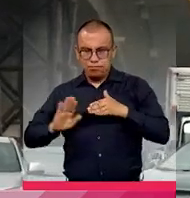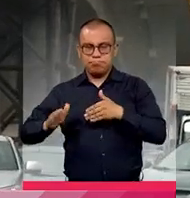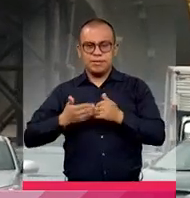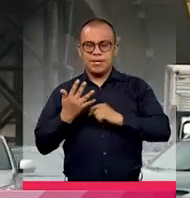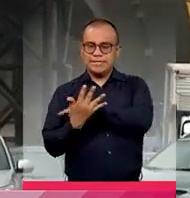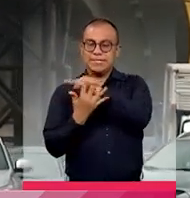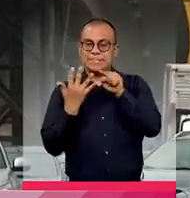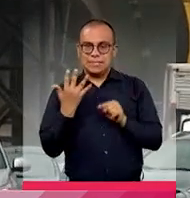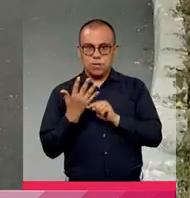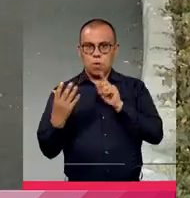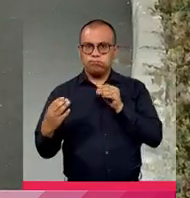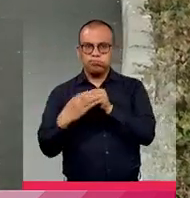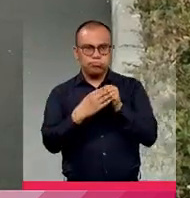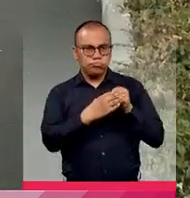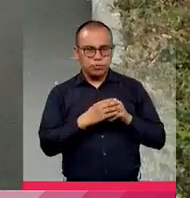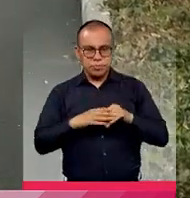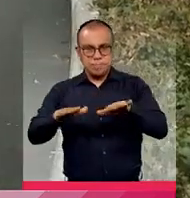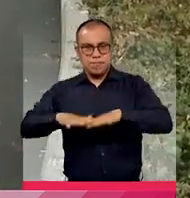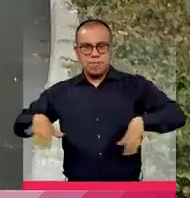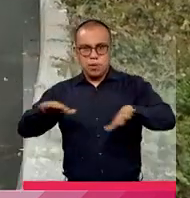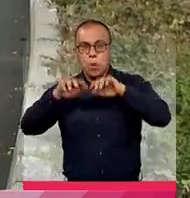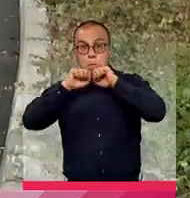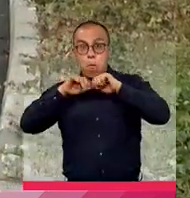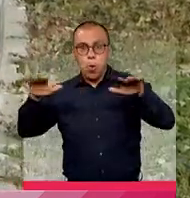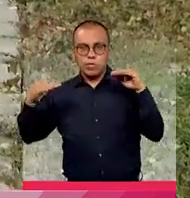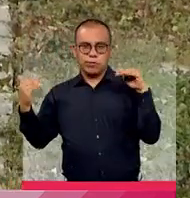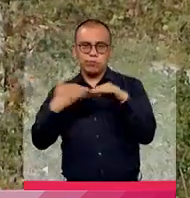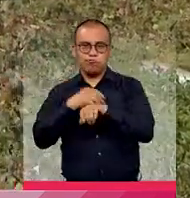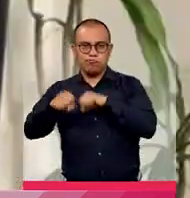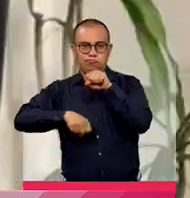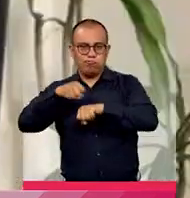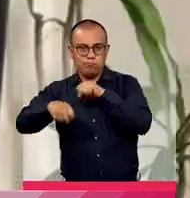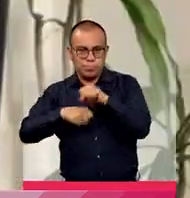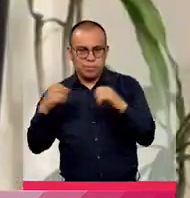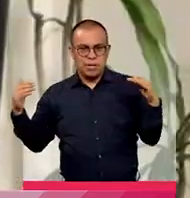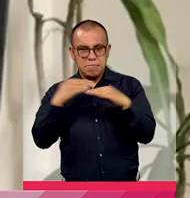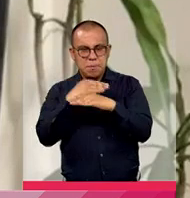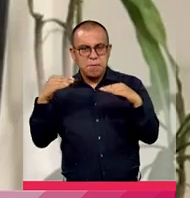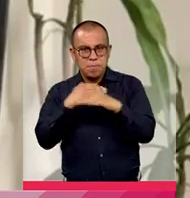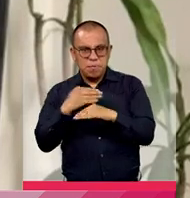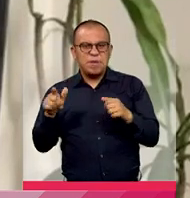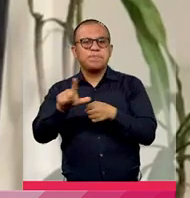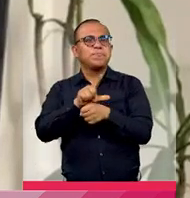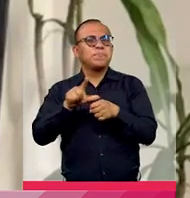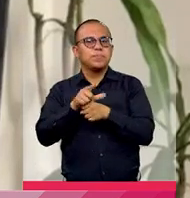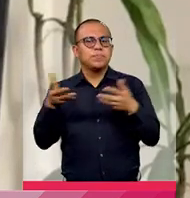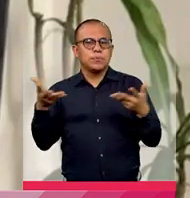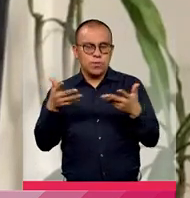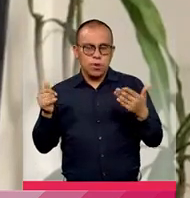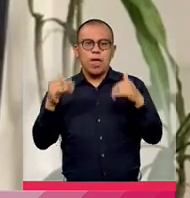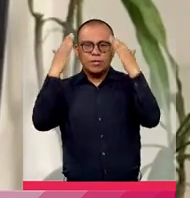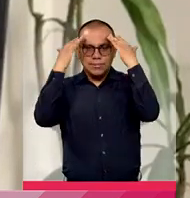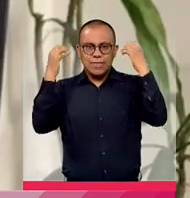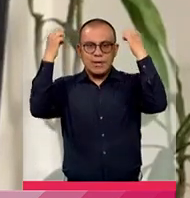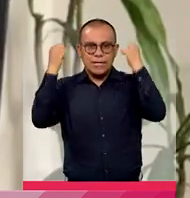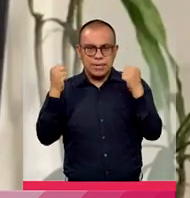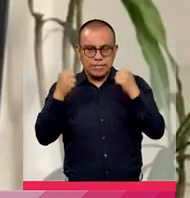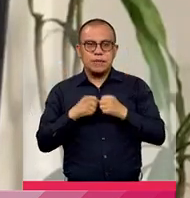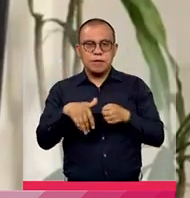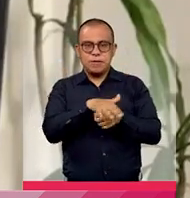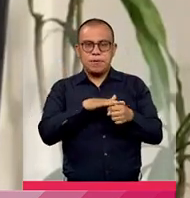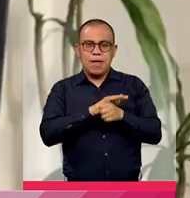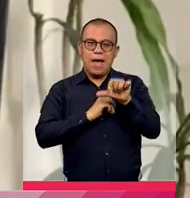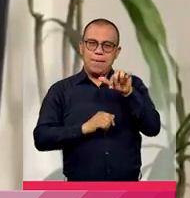corresponden a la adecuación de espacio público y ciclorrutas. De construcción de una vía en la localidad de San Cristóbal para acceso al barrio